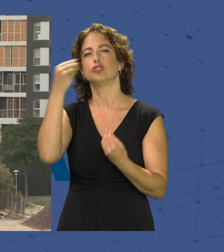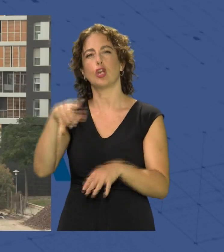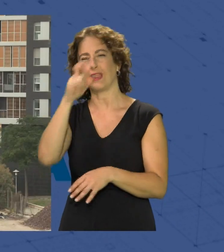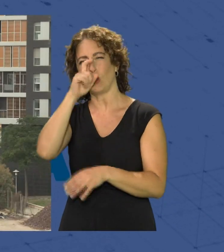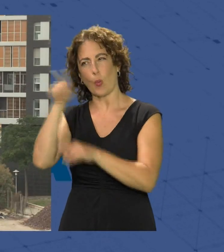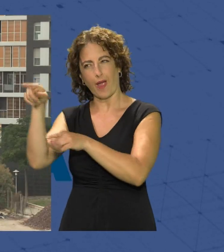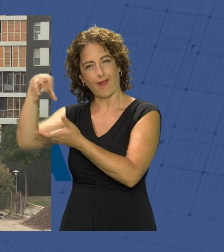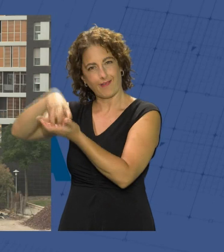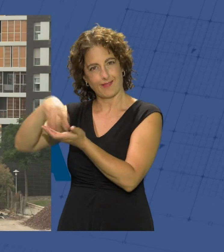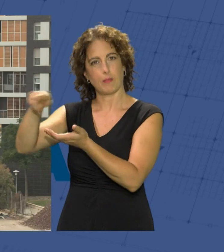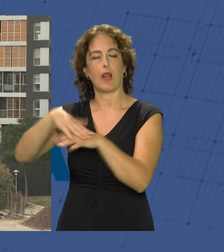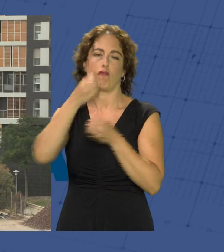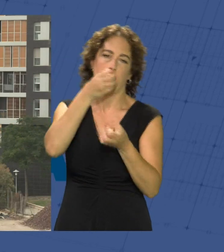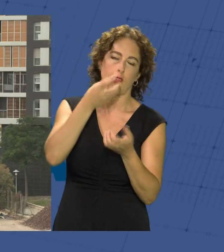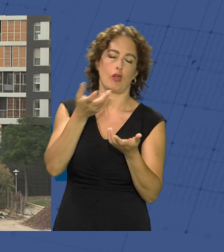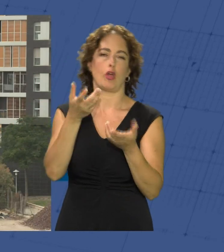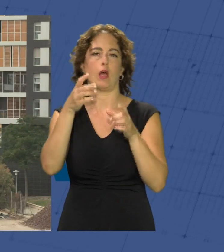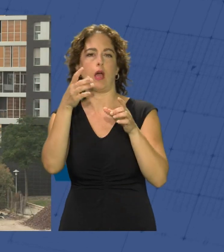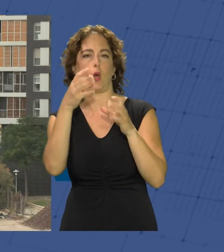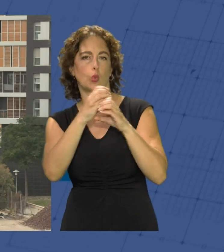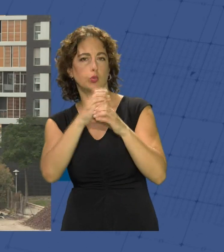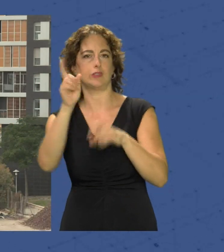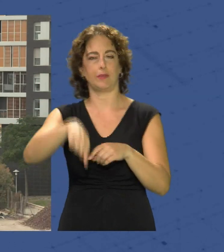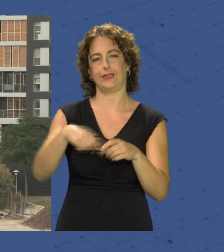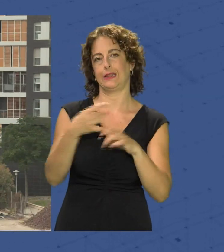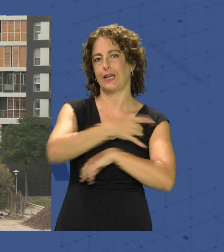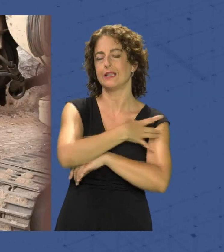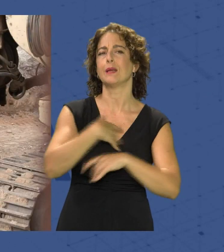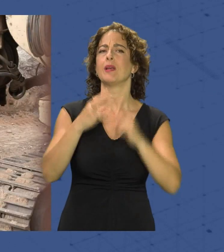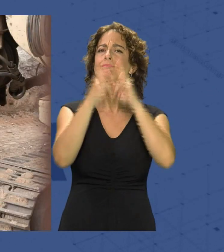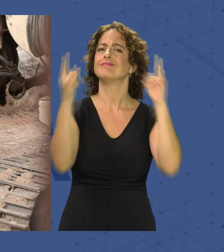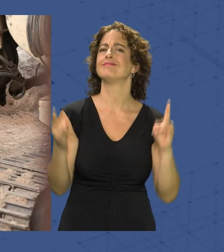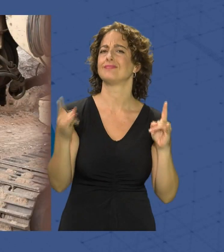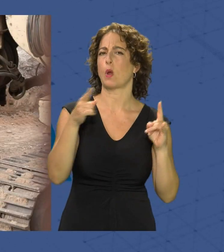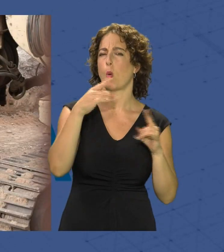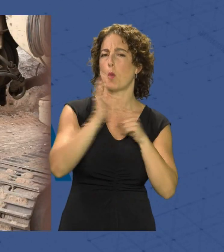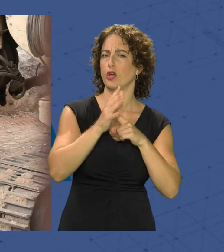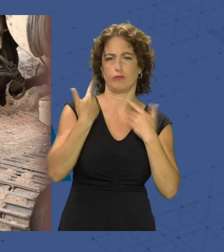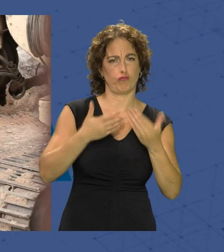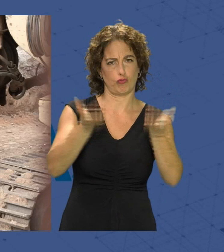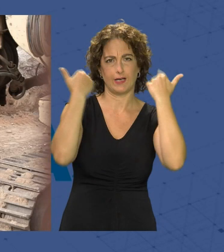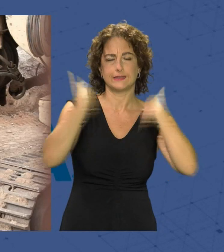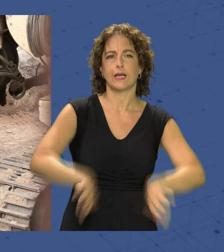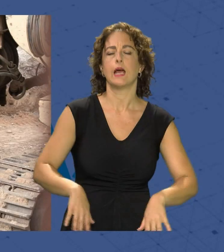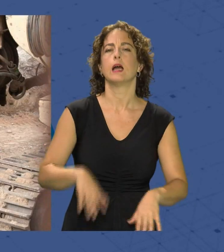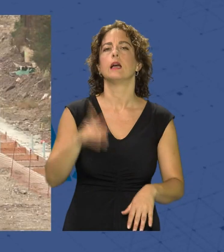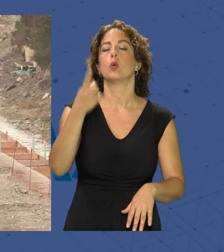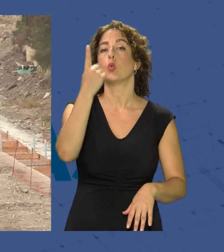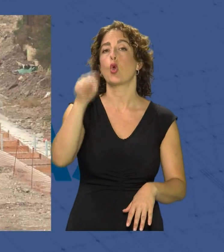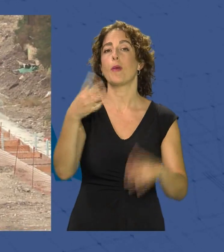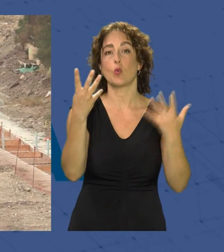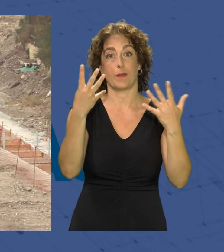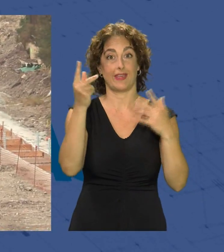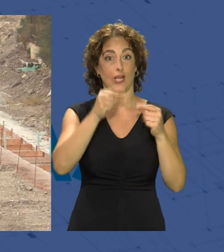los viajeros de autobús y tren así mismo se ha eliminado ya el paso elevado de los molinos y se ha comenzado a habilitar el canal de casi 1,9 kilómetros